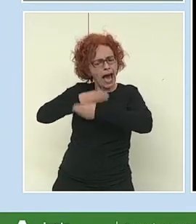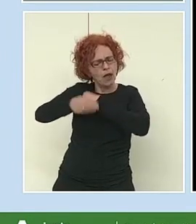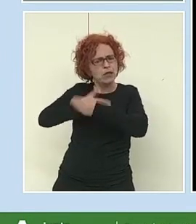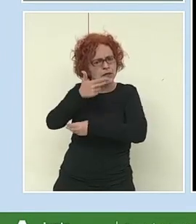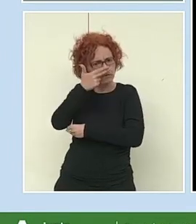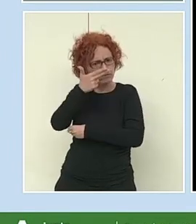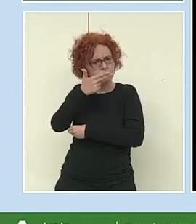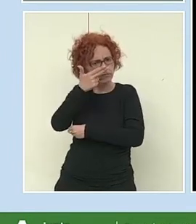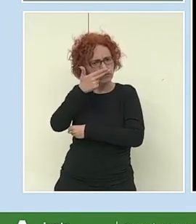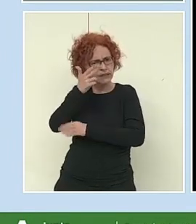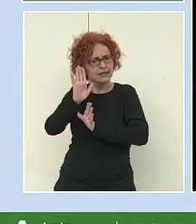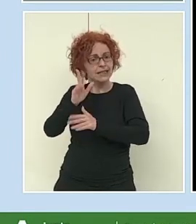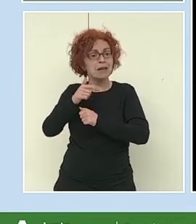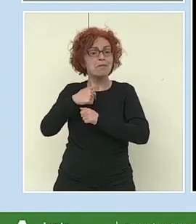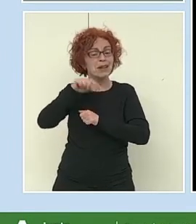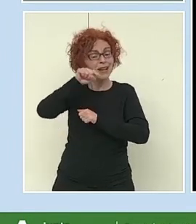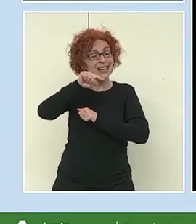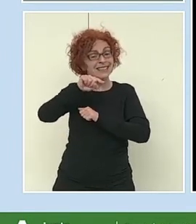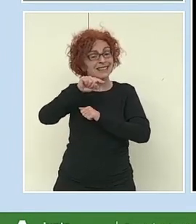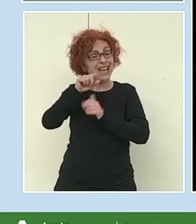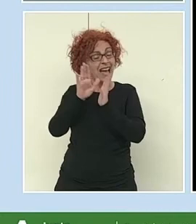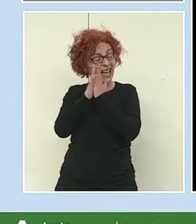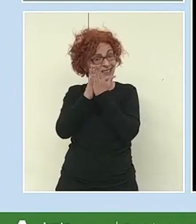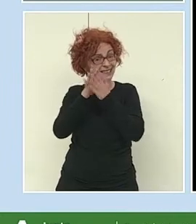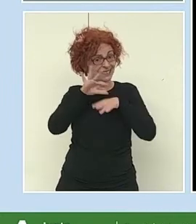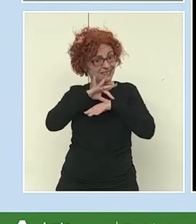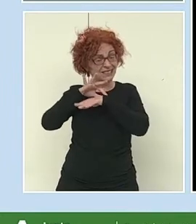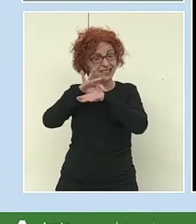Pero es que esta está dirigida a esta...